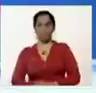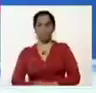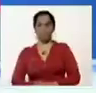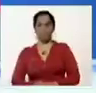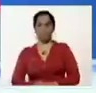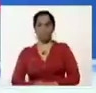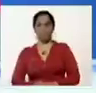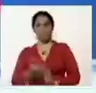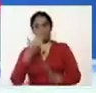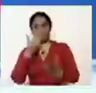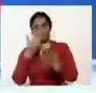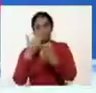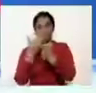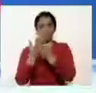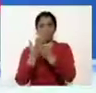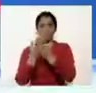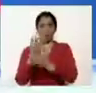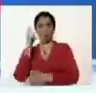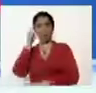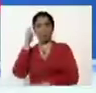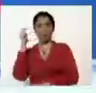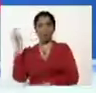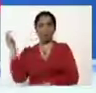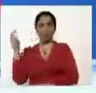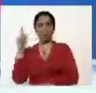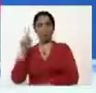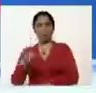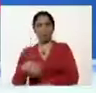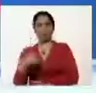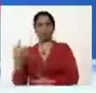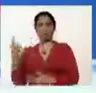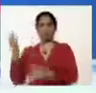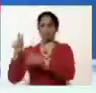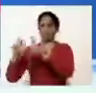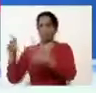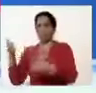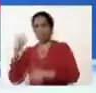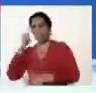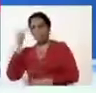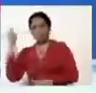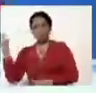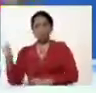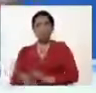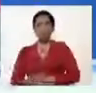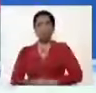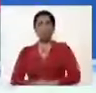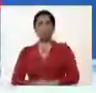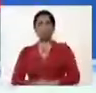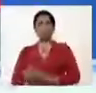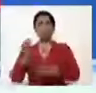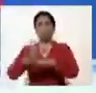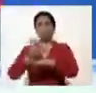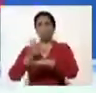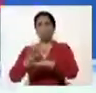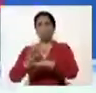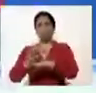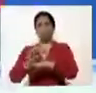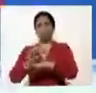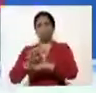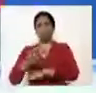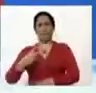Frente a las teorías y los teorólogos de la economía ficticia,